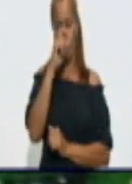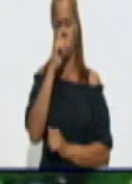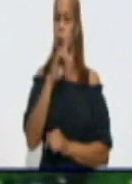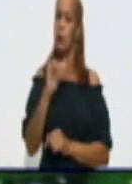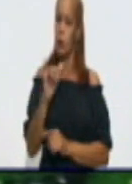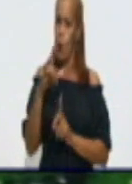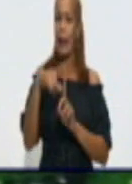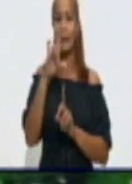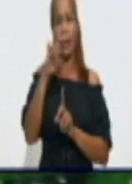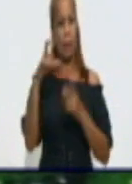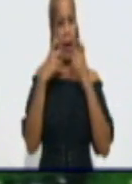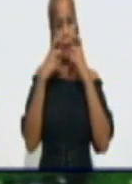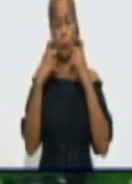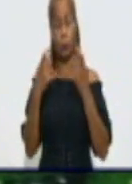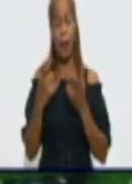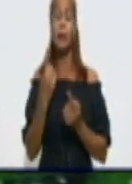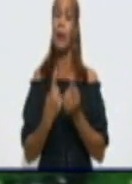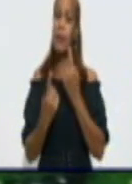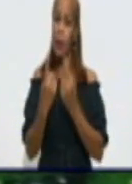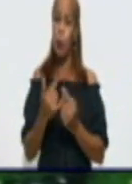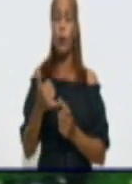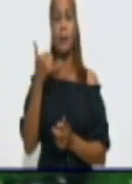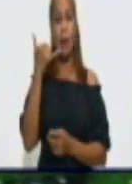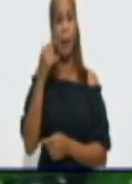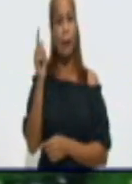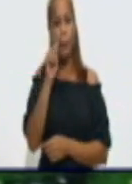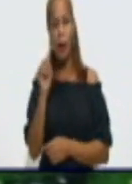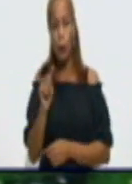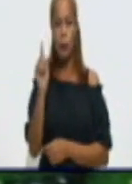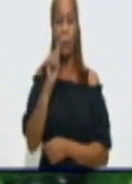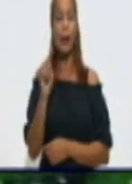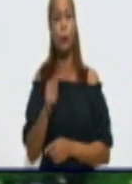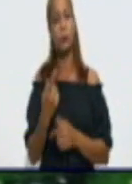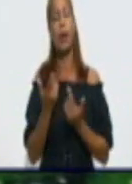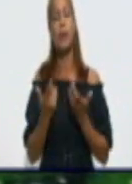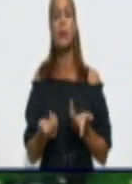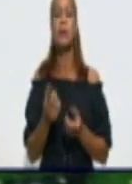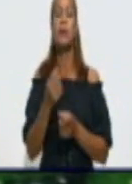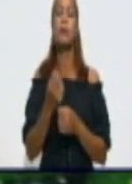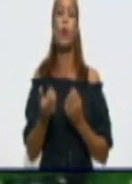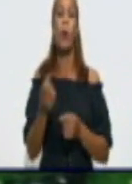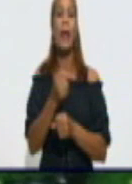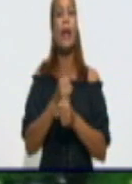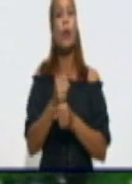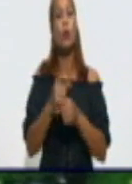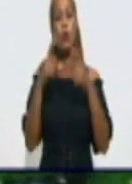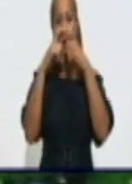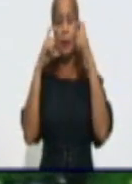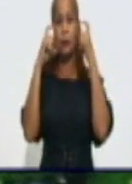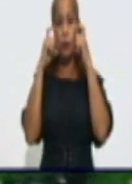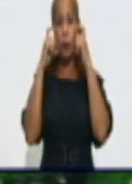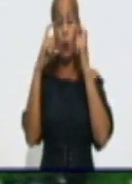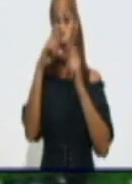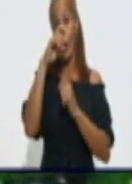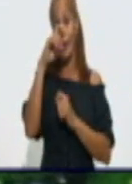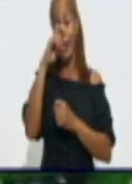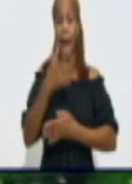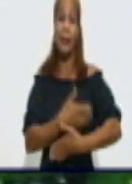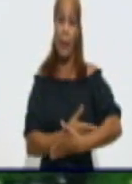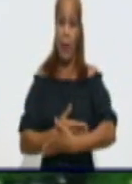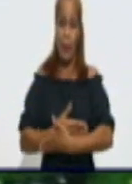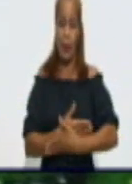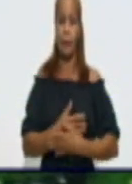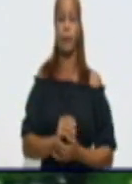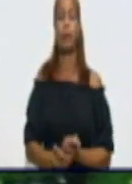que habían estado preguntando. Incluso en la emisión de ayer llegó este mensaje después que ya habíamos terminado el programa. Ahora bien, doctora,